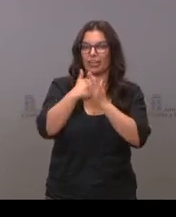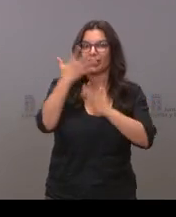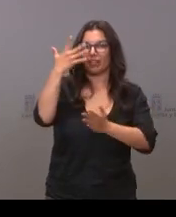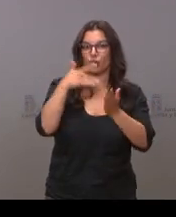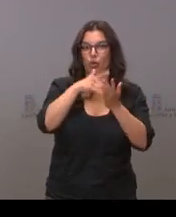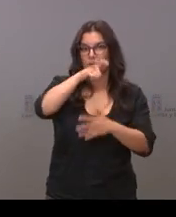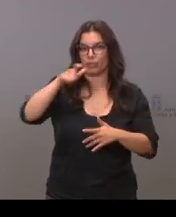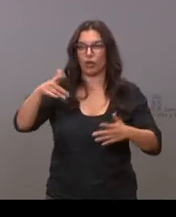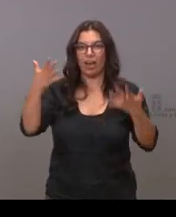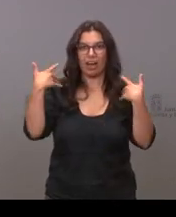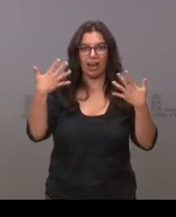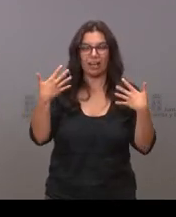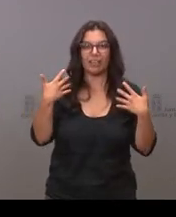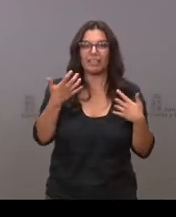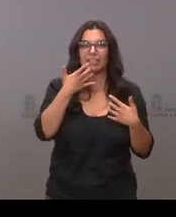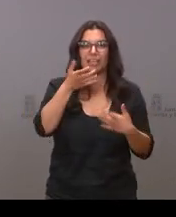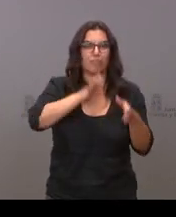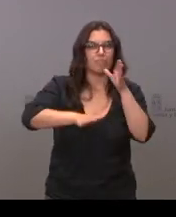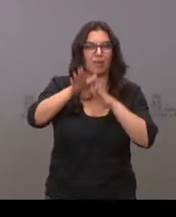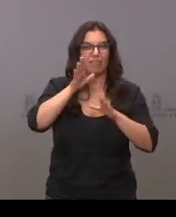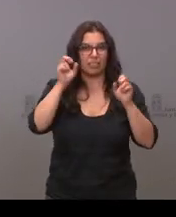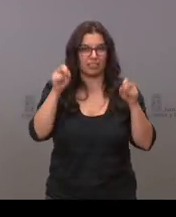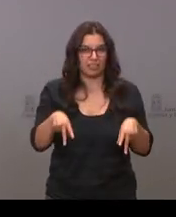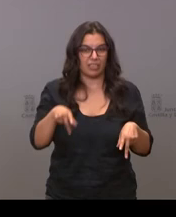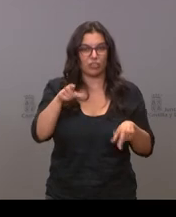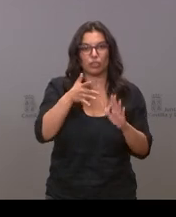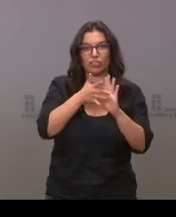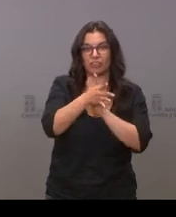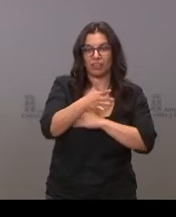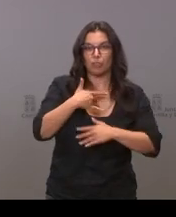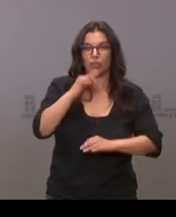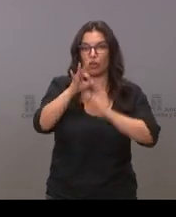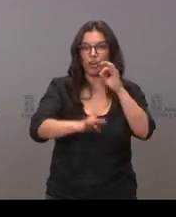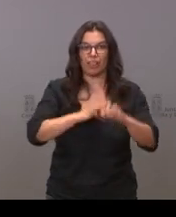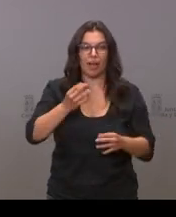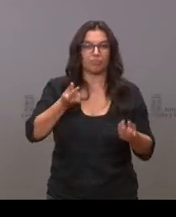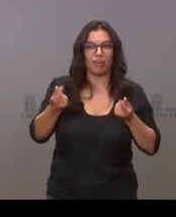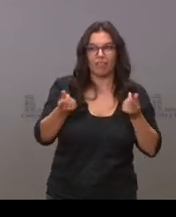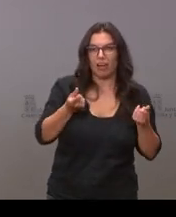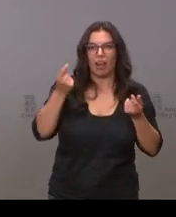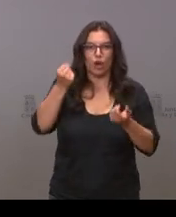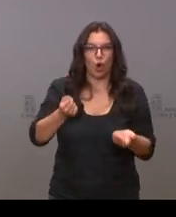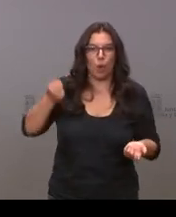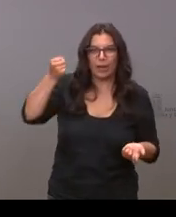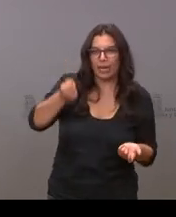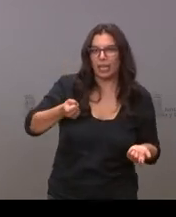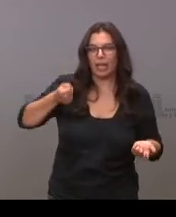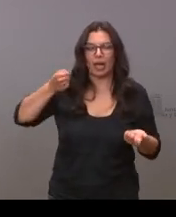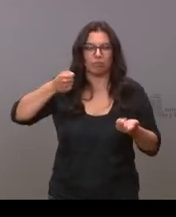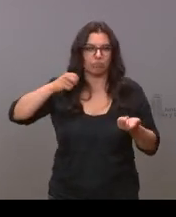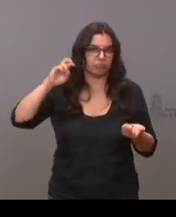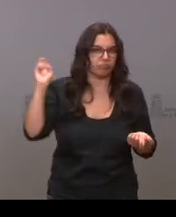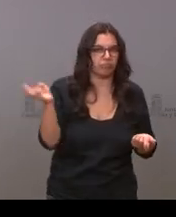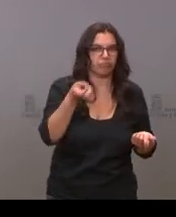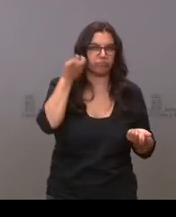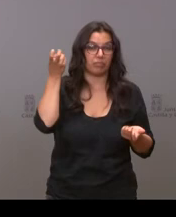personas al aire libre siempre y cuando no se consuma que abriría la puerta a que se pudieran realizar verbenas romerías y diferentes eventos